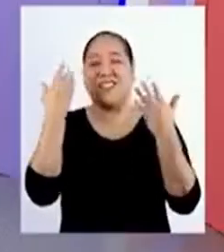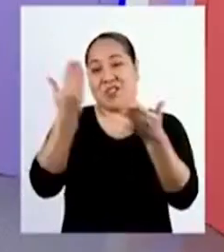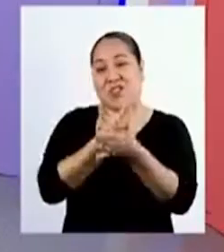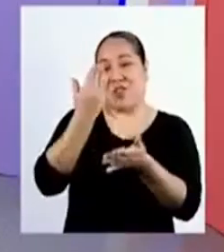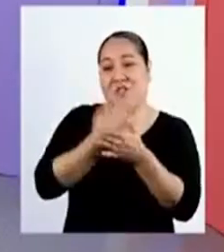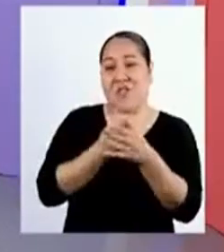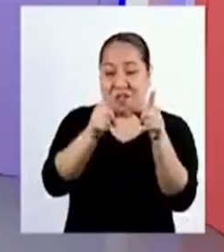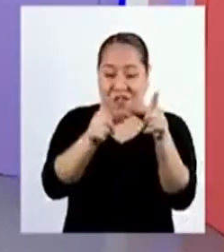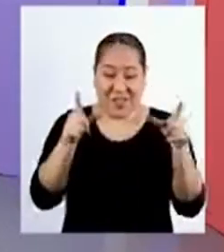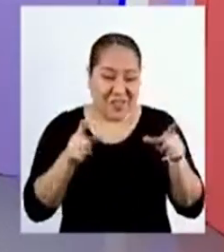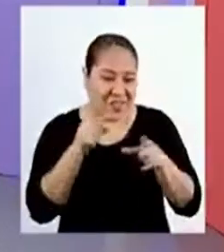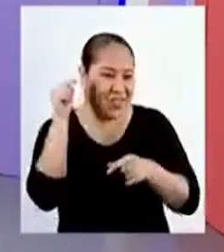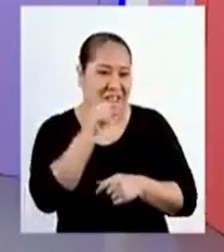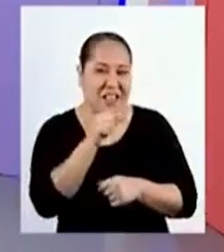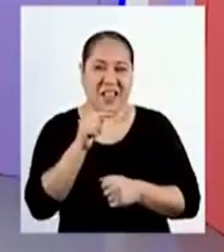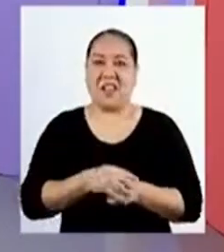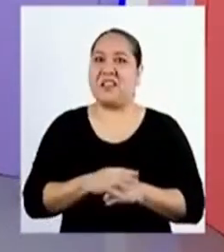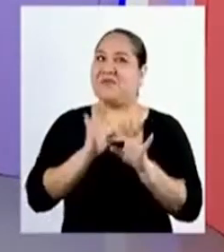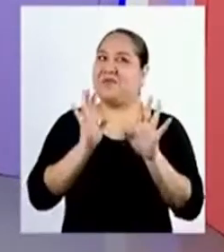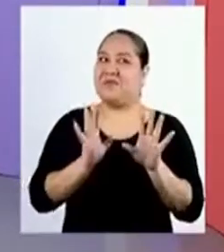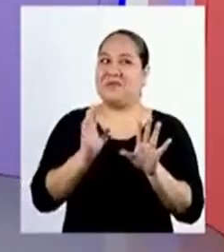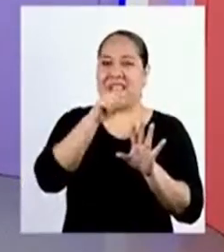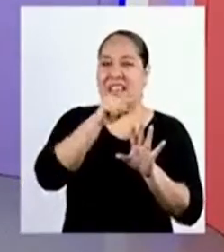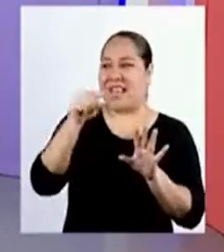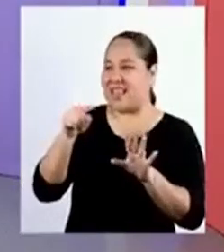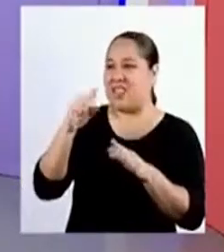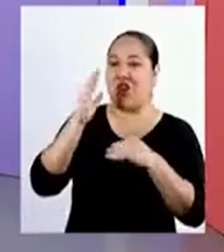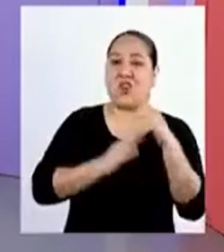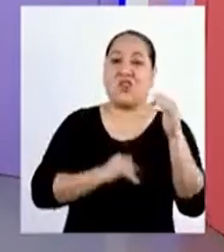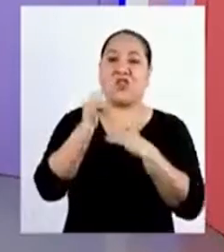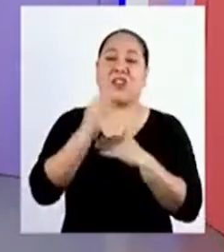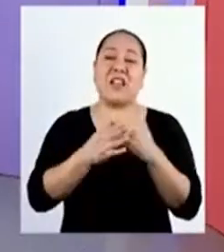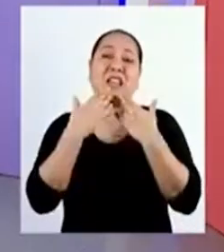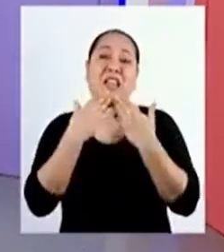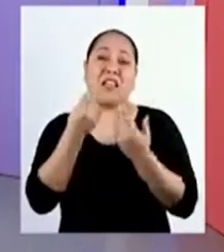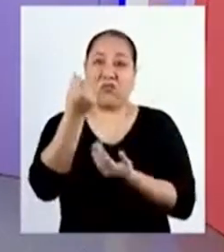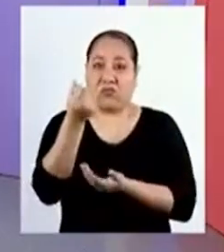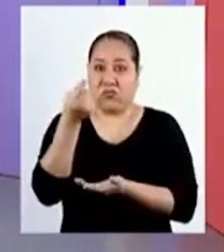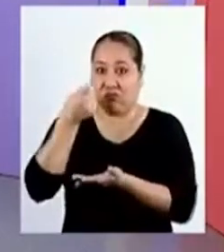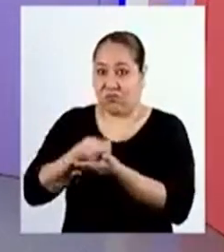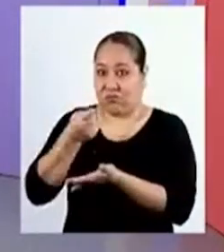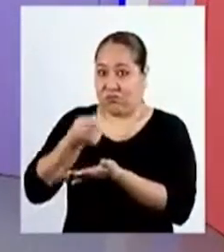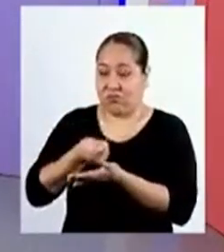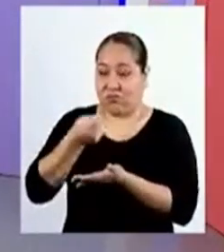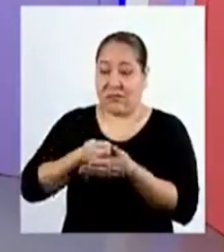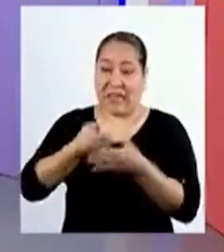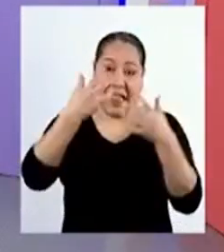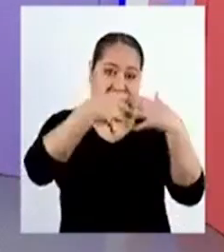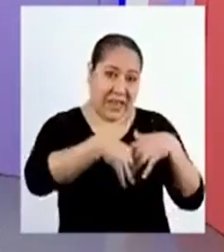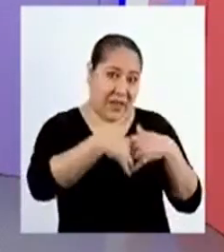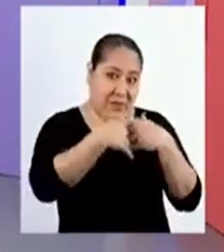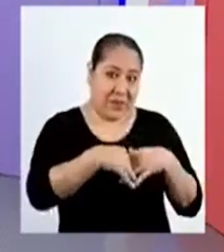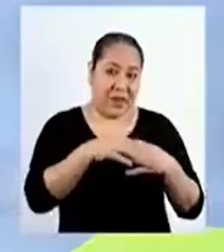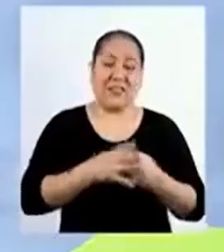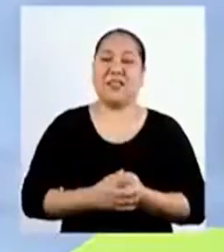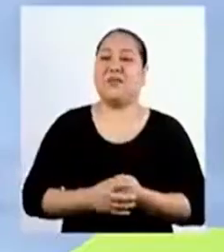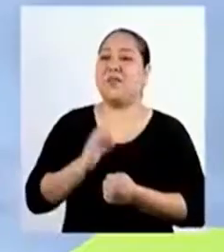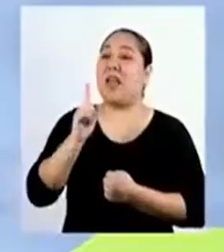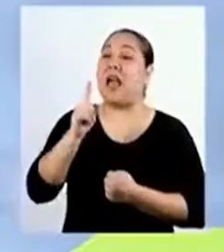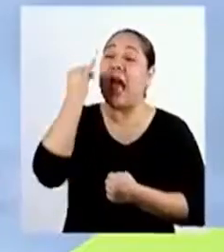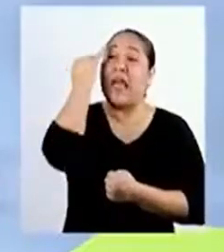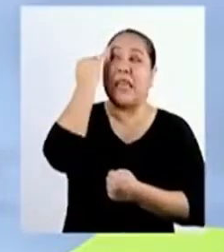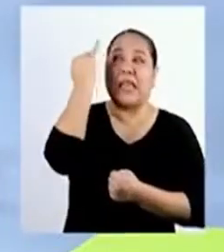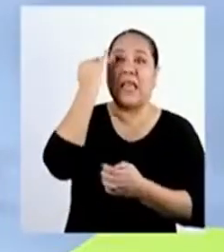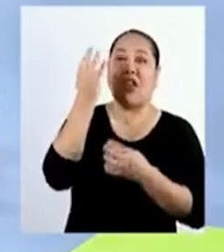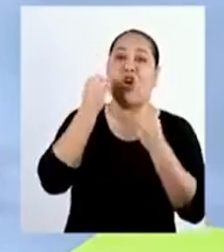nuestro nuevo set. Bueno, este set lo construimos gracias a las ganancias de nuestro emprendimiento. Y tengo